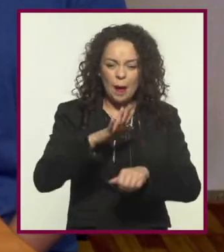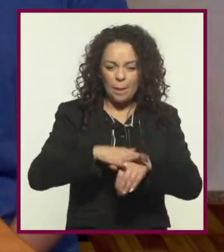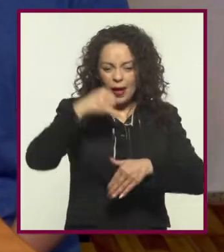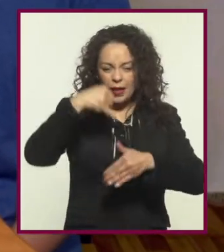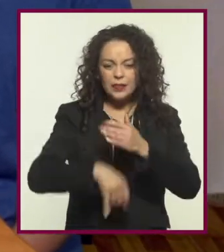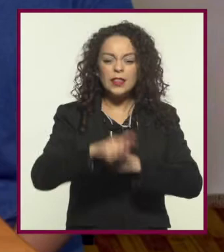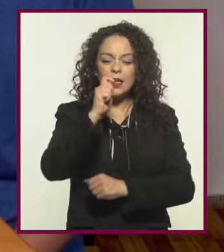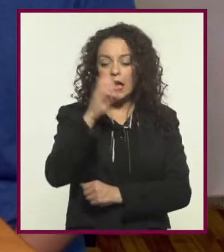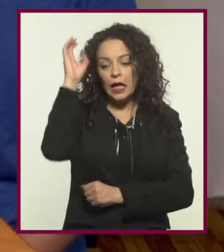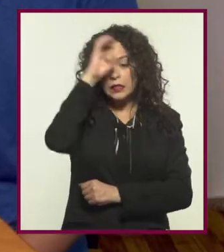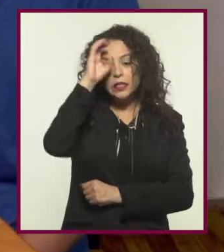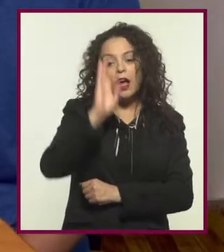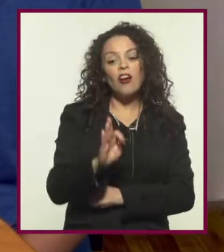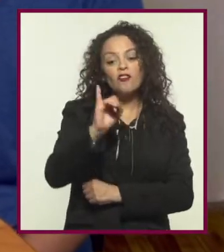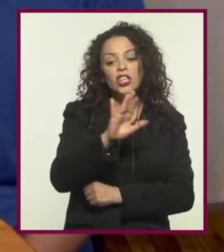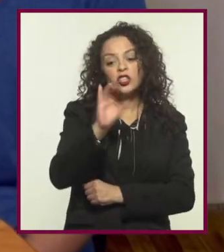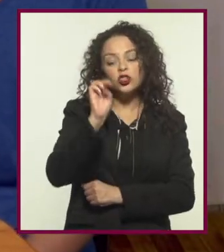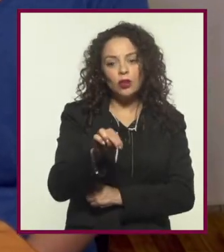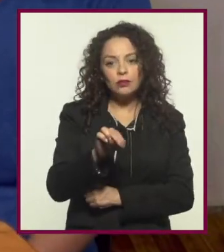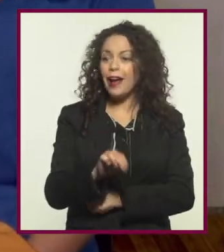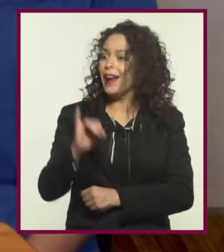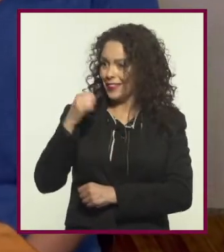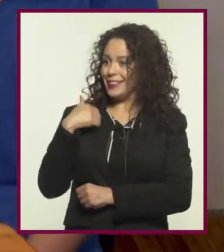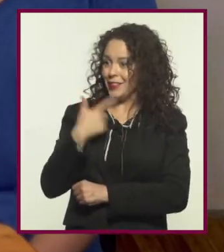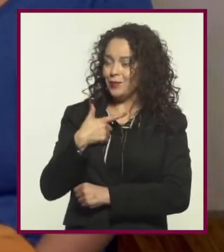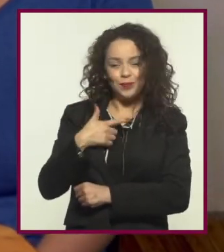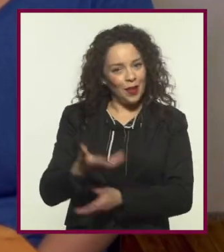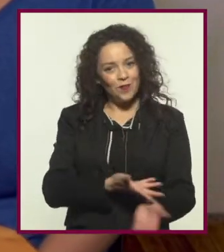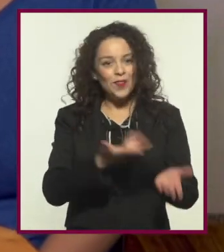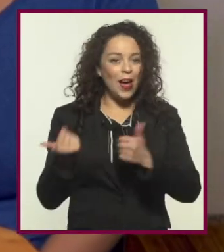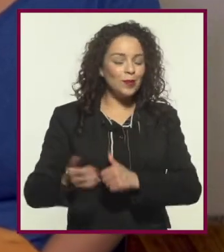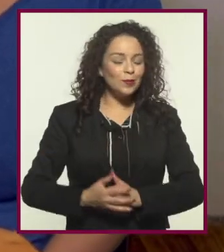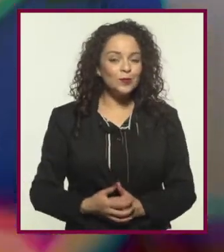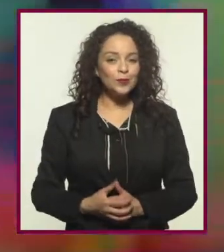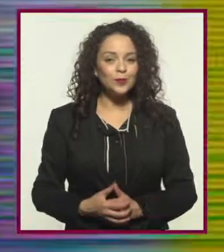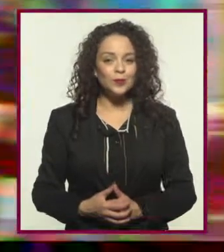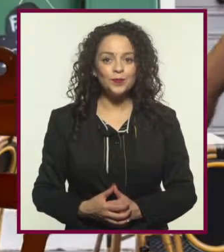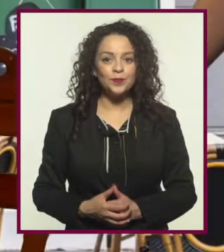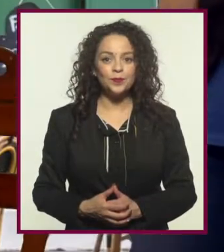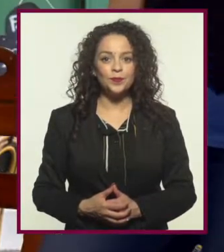qué no investigamos un poco más sobre ciencia ficción? ¡Ay, me late! ¡Vamos!